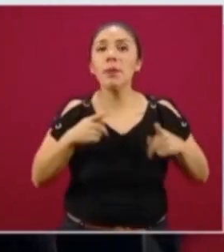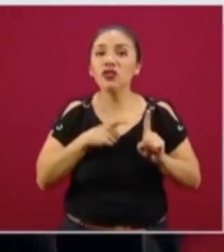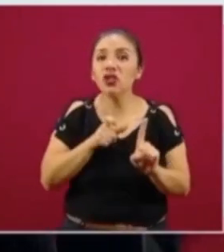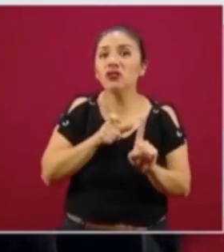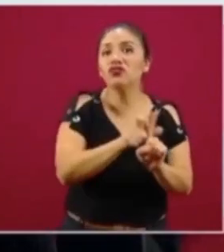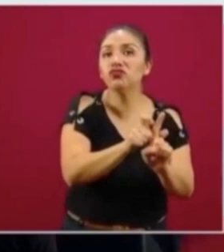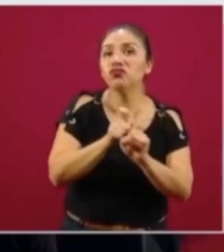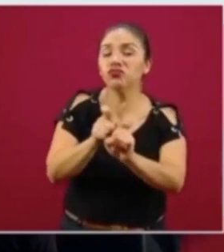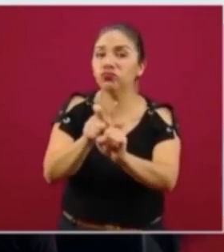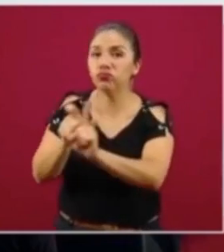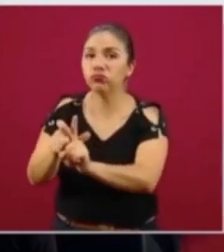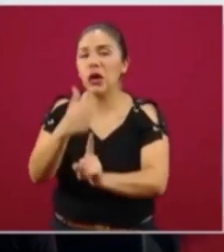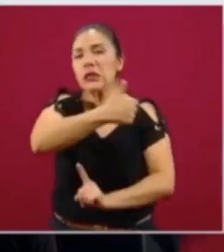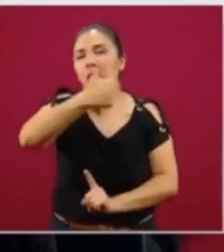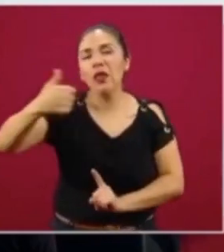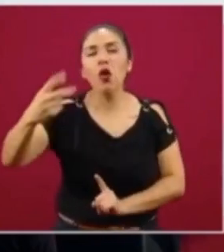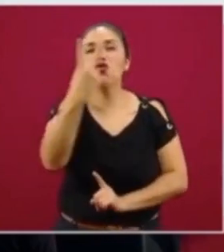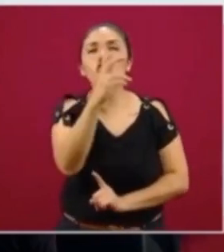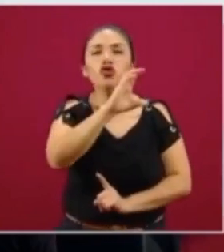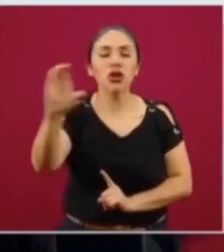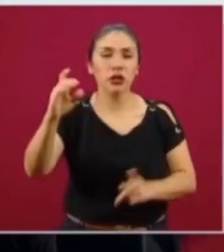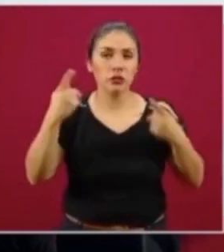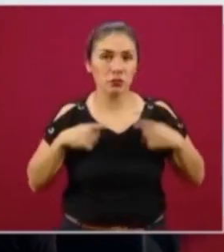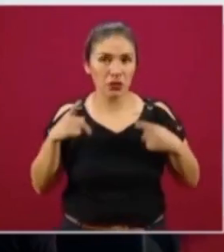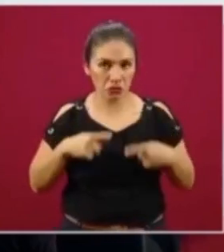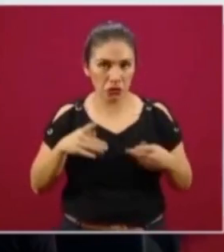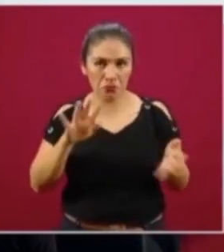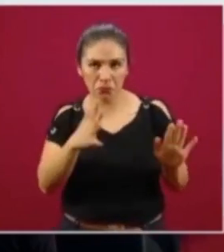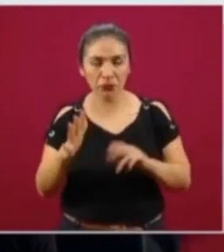el binomio a 200 productores, sembradores.